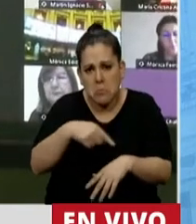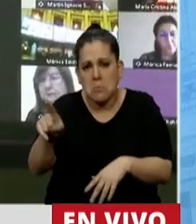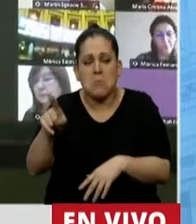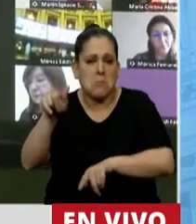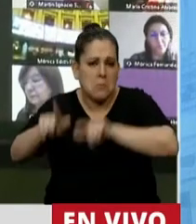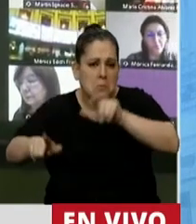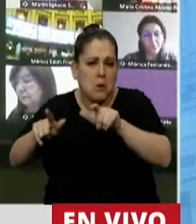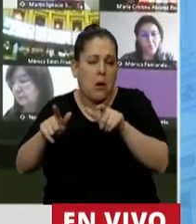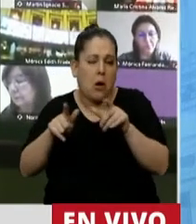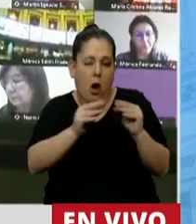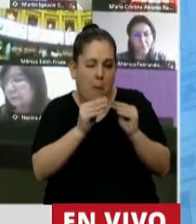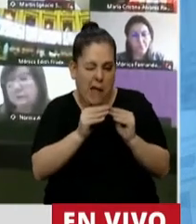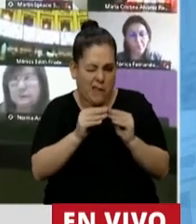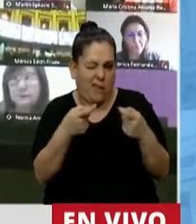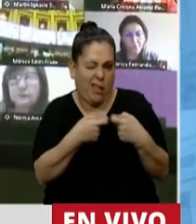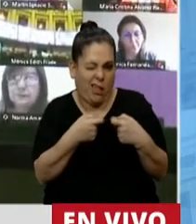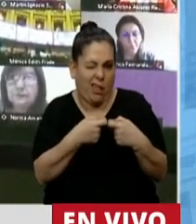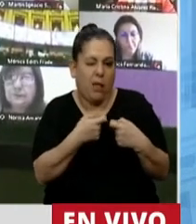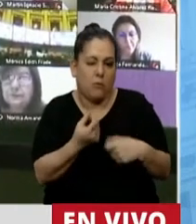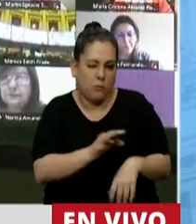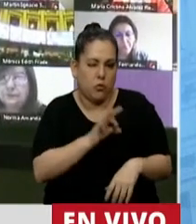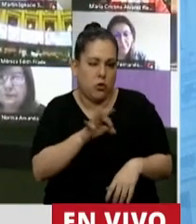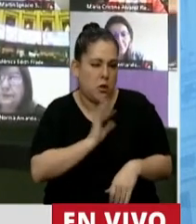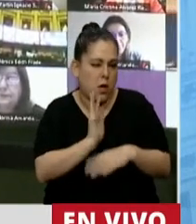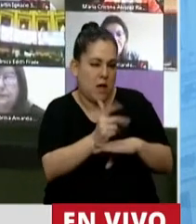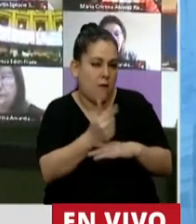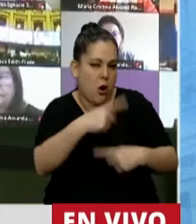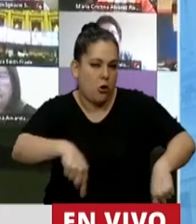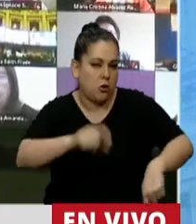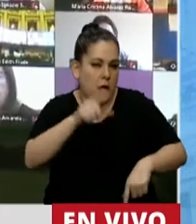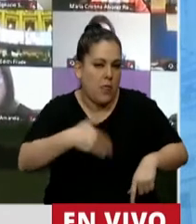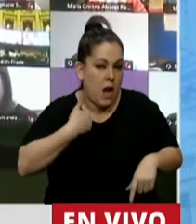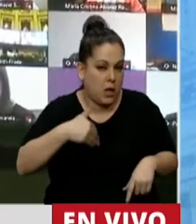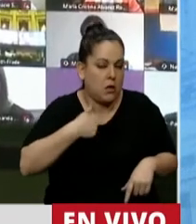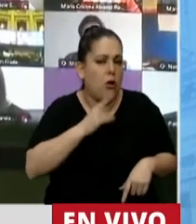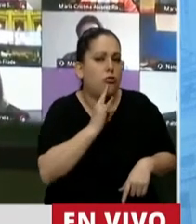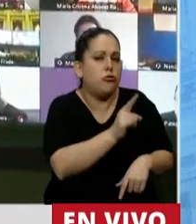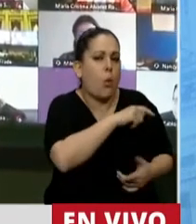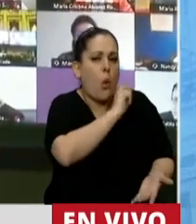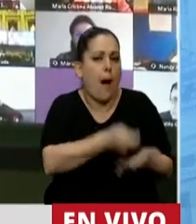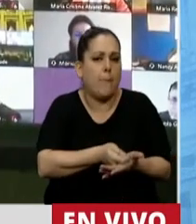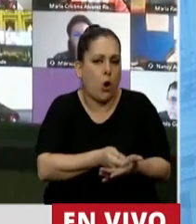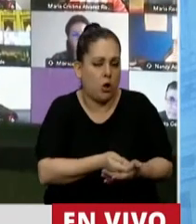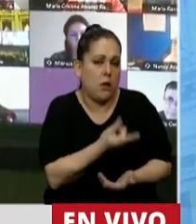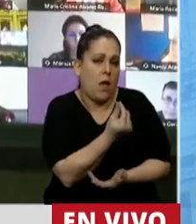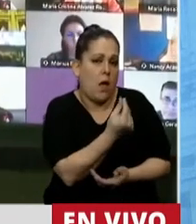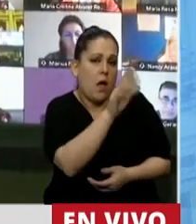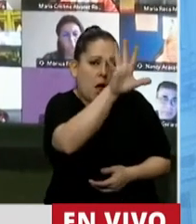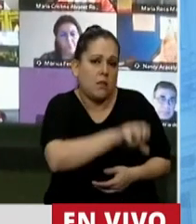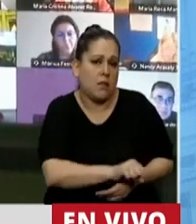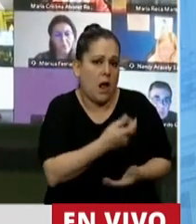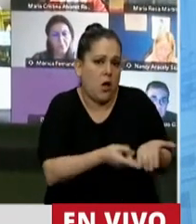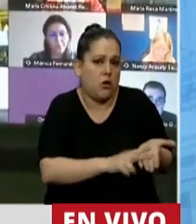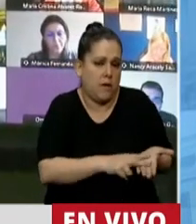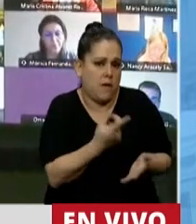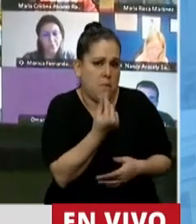algunos compañeros que durante muchos años se fanaron todo en este país y les pidan que hagan el aporte solidario, que metan la plata de vuelta en